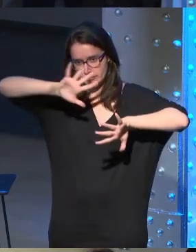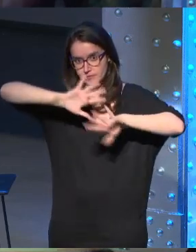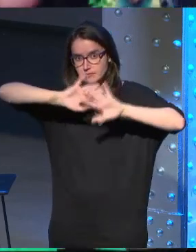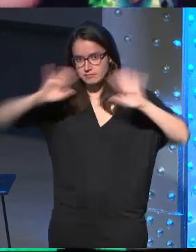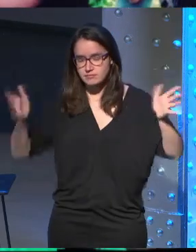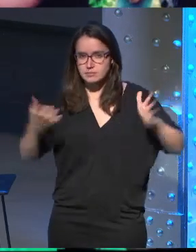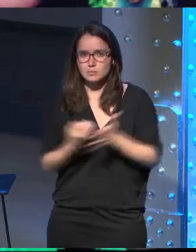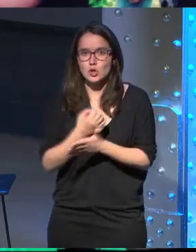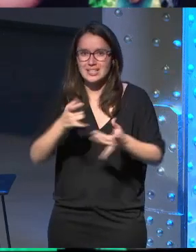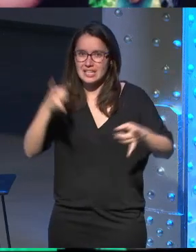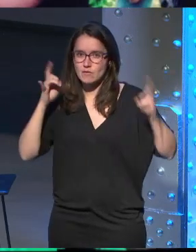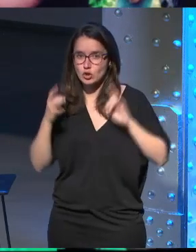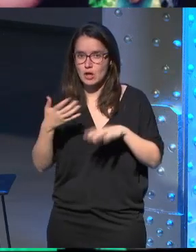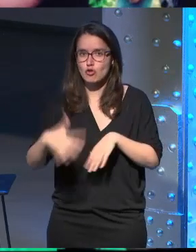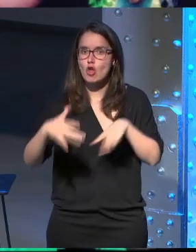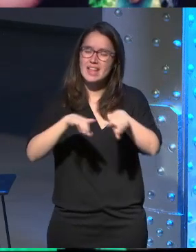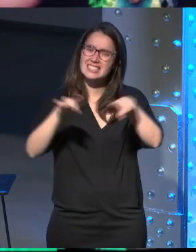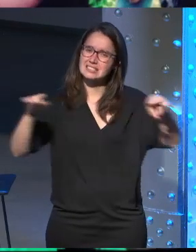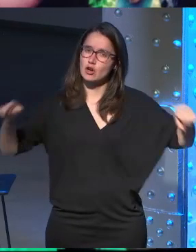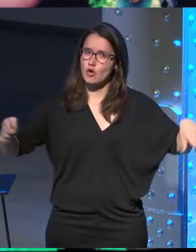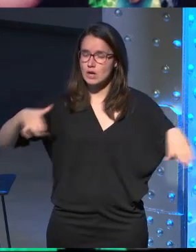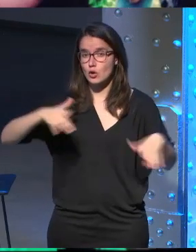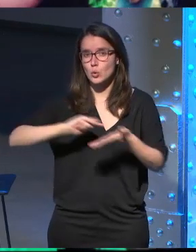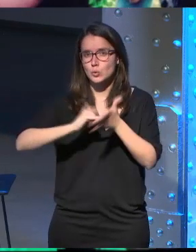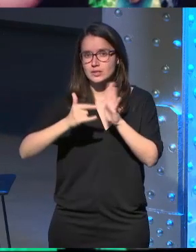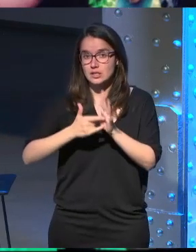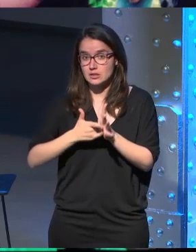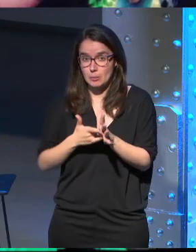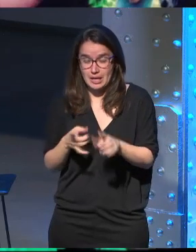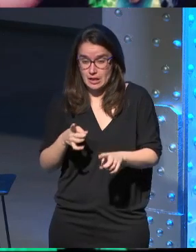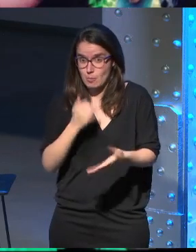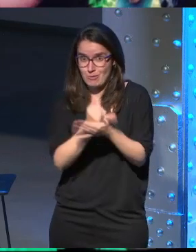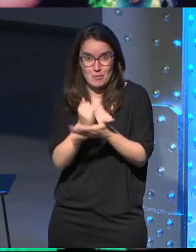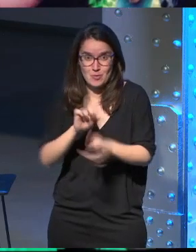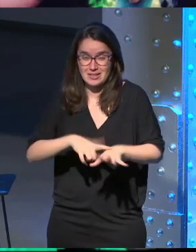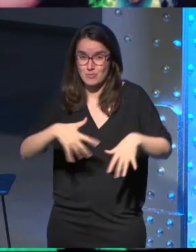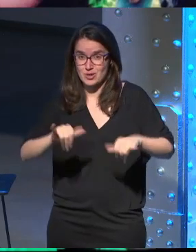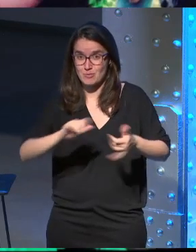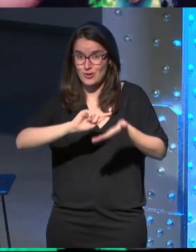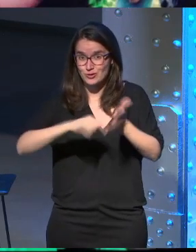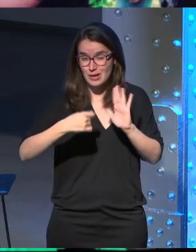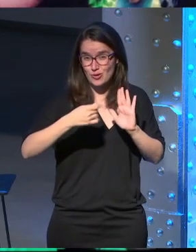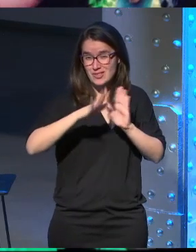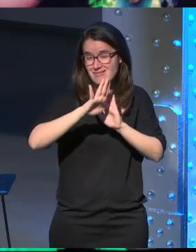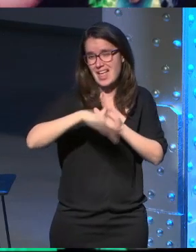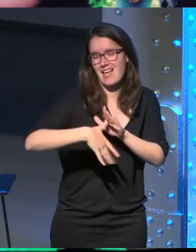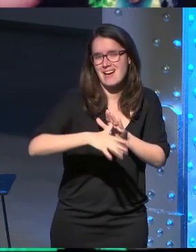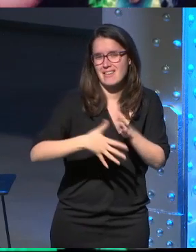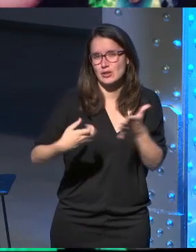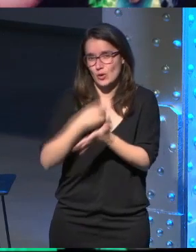en mitad del bosque en Segovia con un sistema que no nos había dado tiempo a probar porque el contrato se había firmado tarde y era todo una